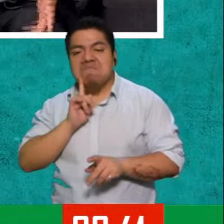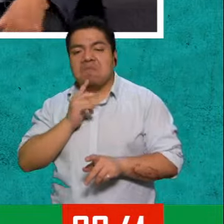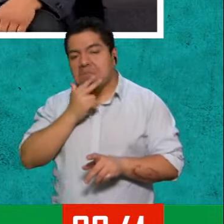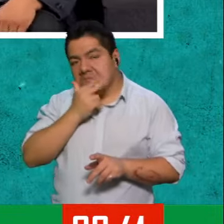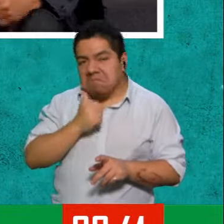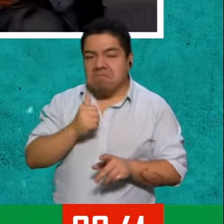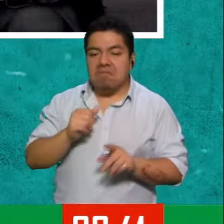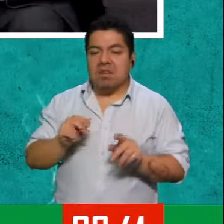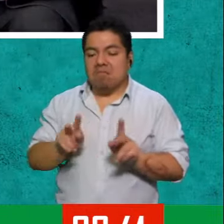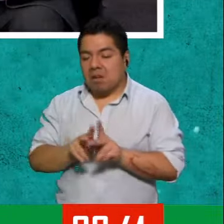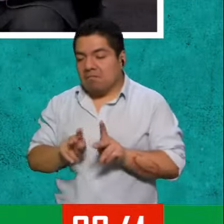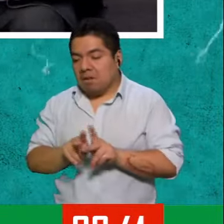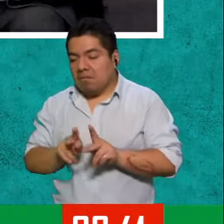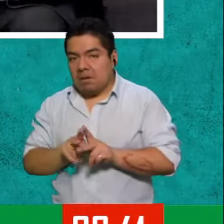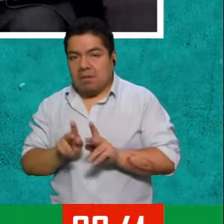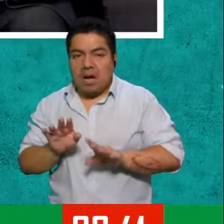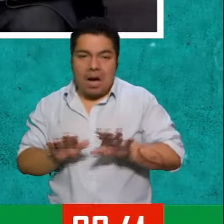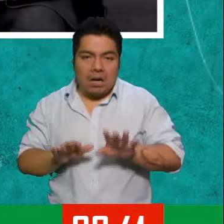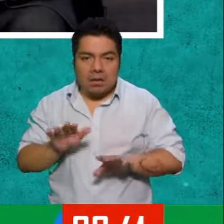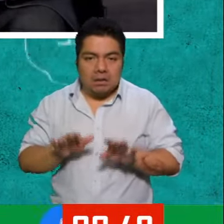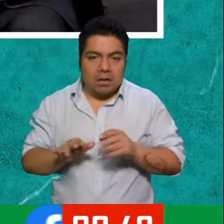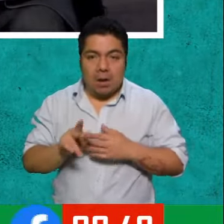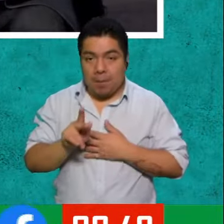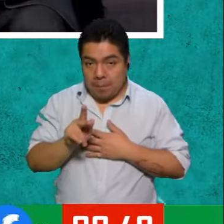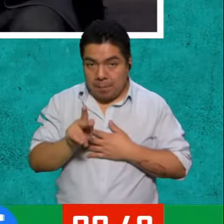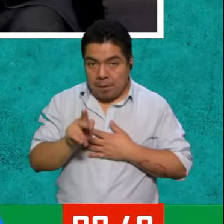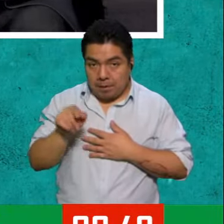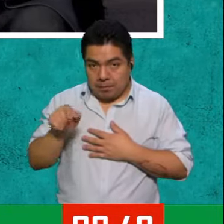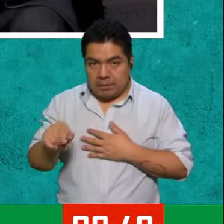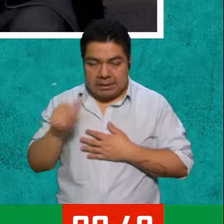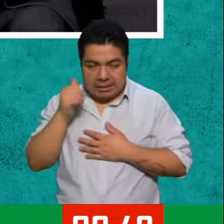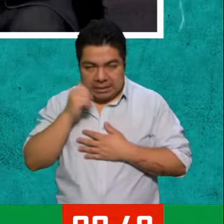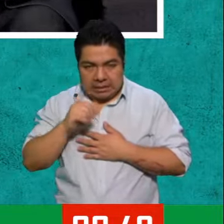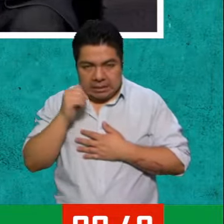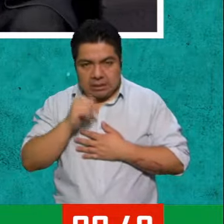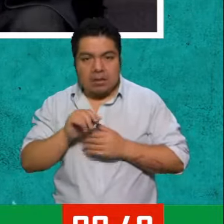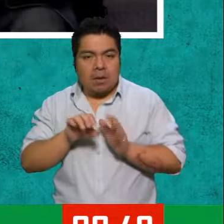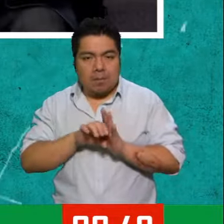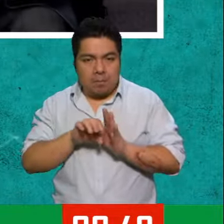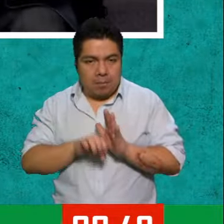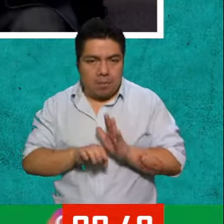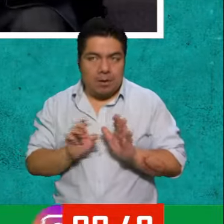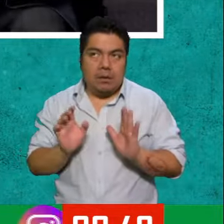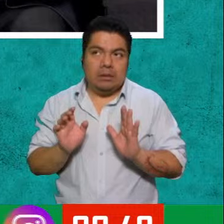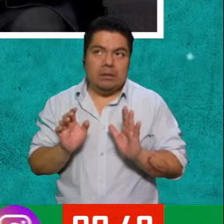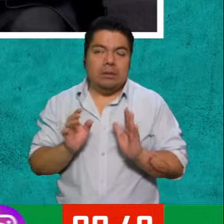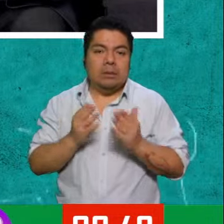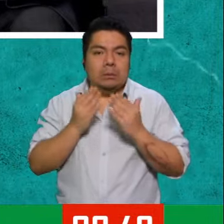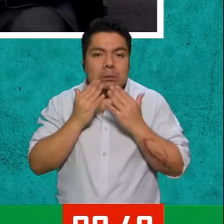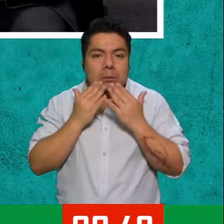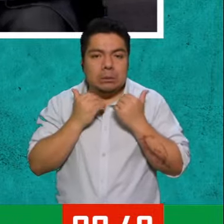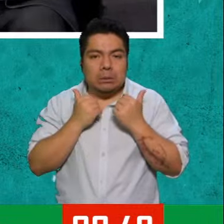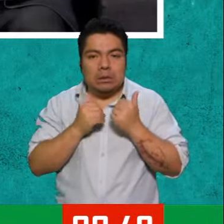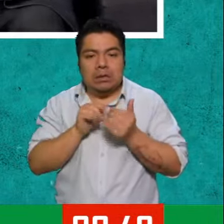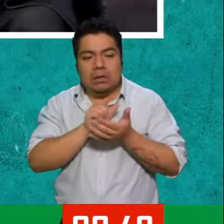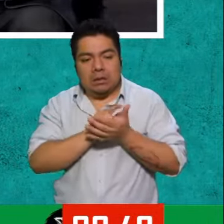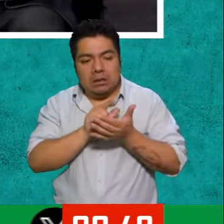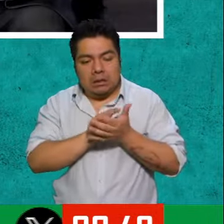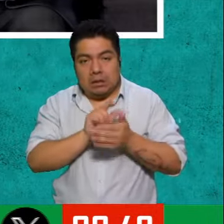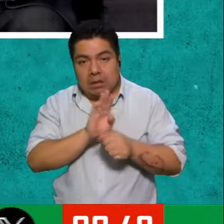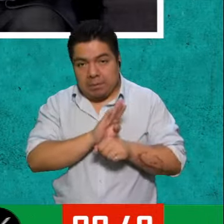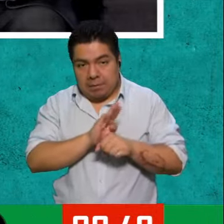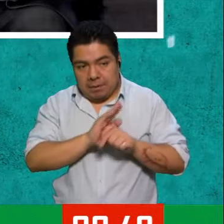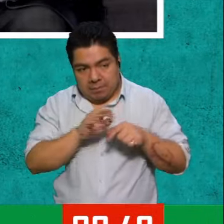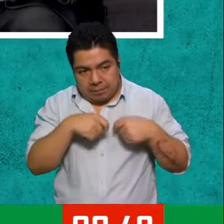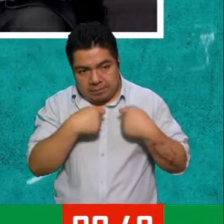alguna otra persona, luego no faltará. Pero eso va a ser siempre y cuando no haya beneficiarios legales, que son a los que